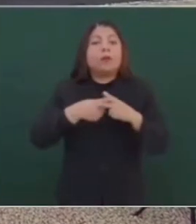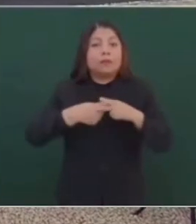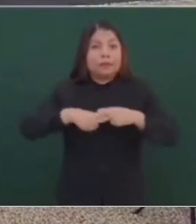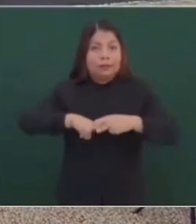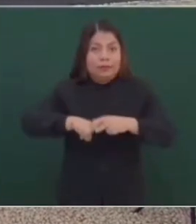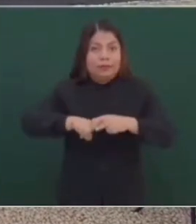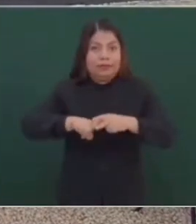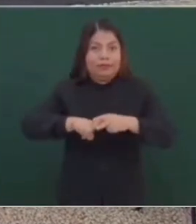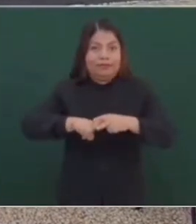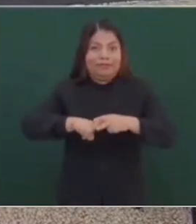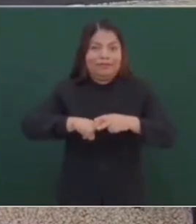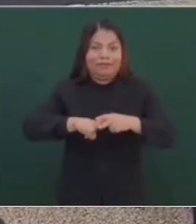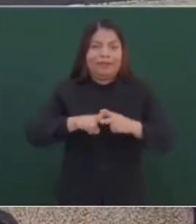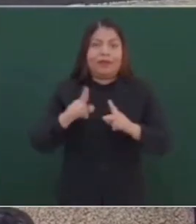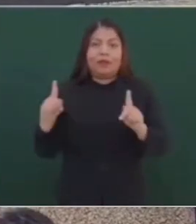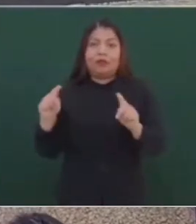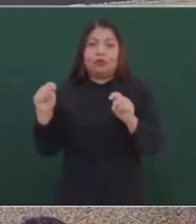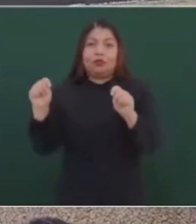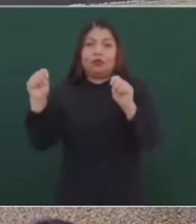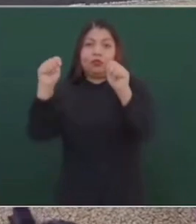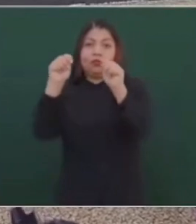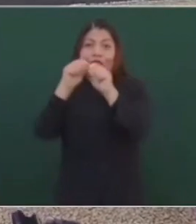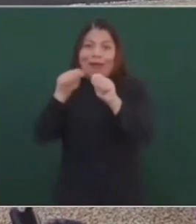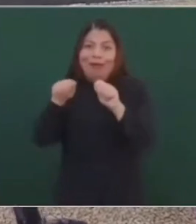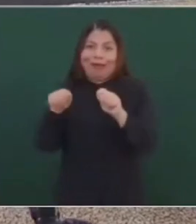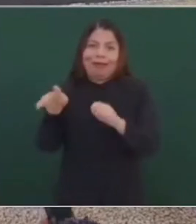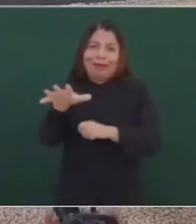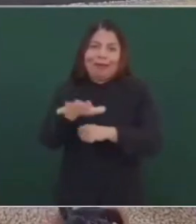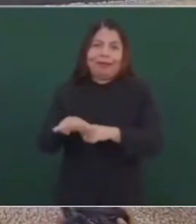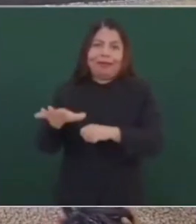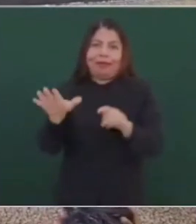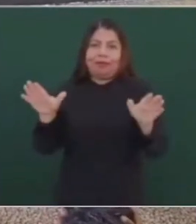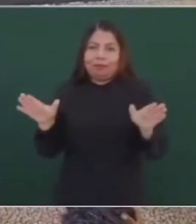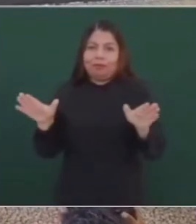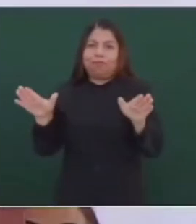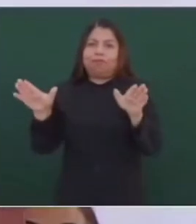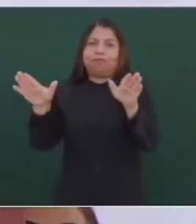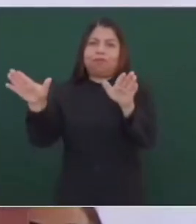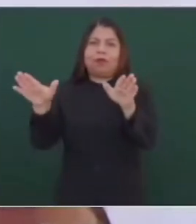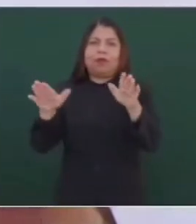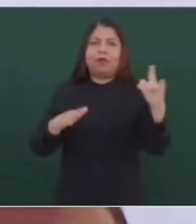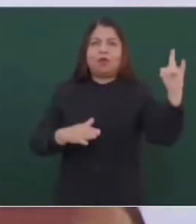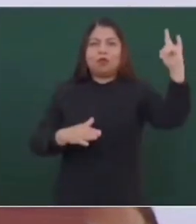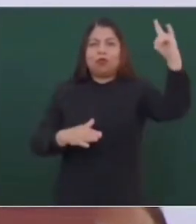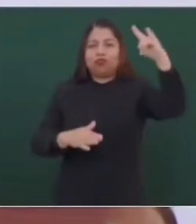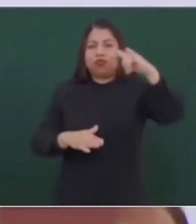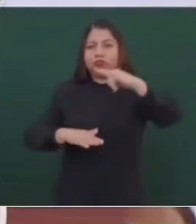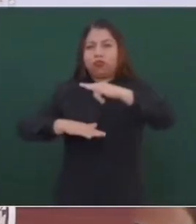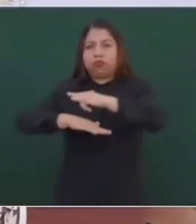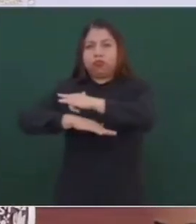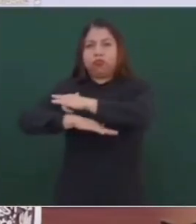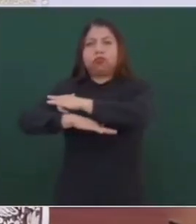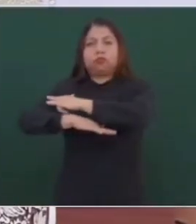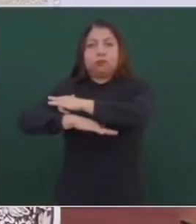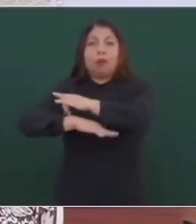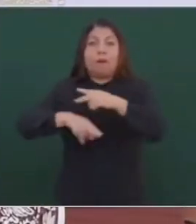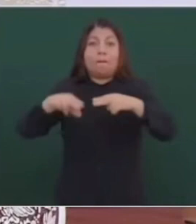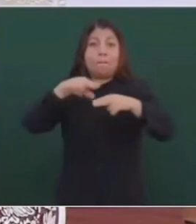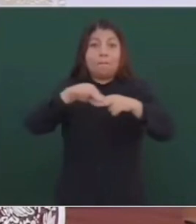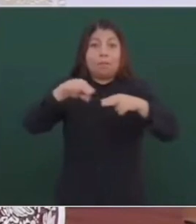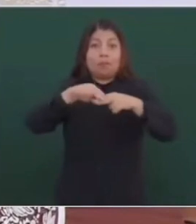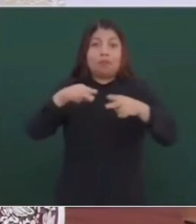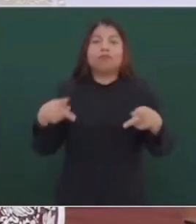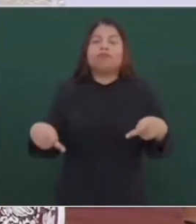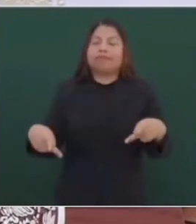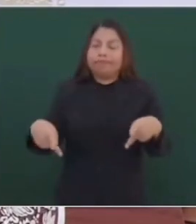los aviones de Mexicana y ya se empezaron a vender los boletos. Lo mismo queremos